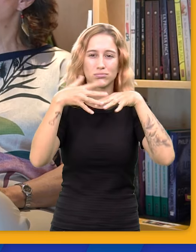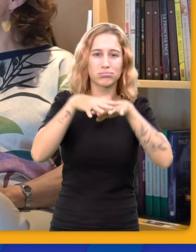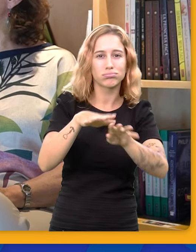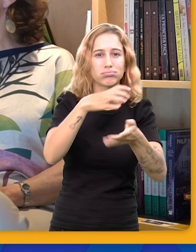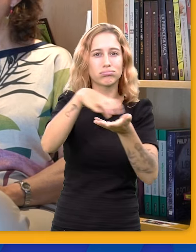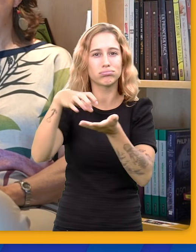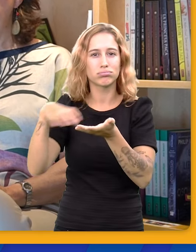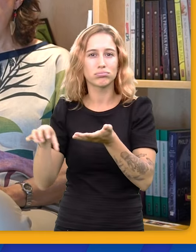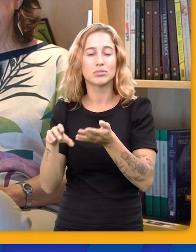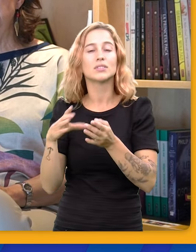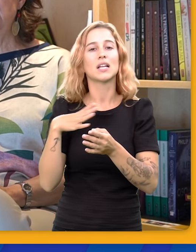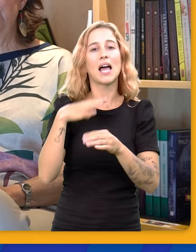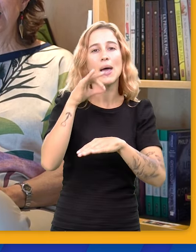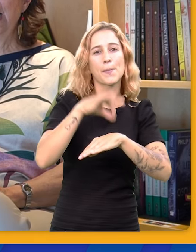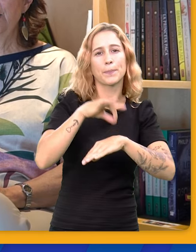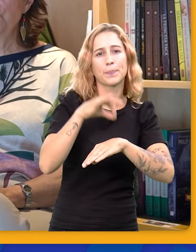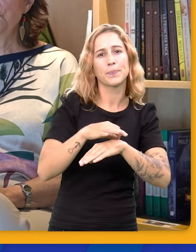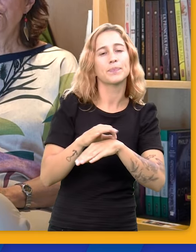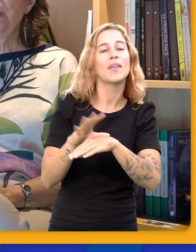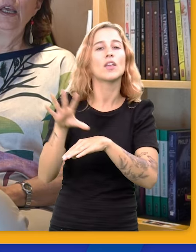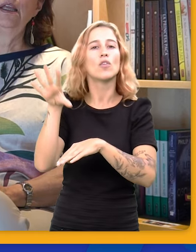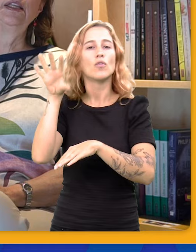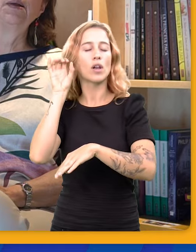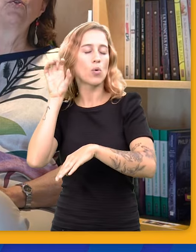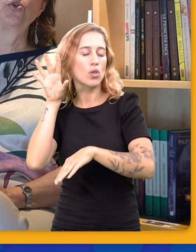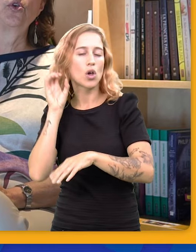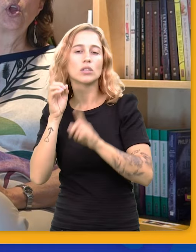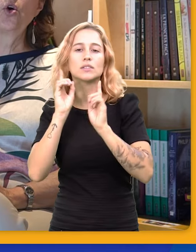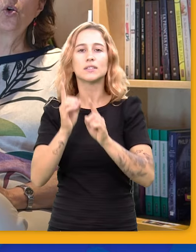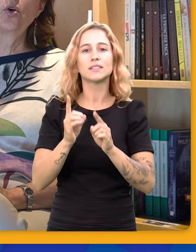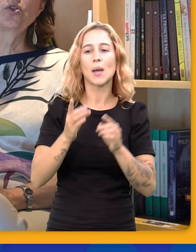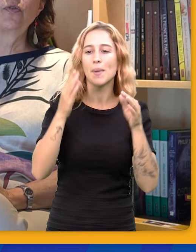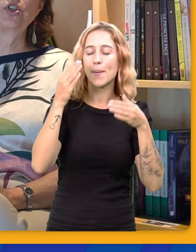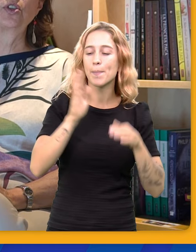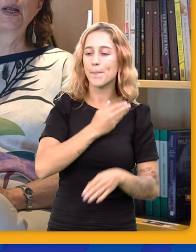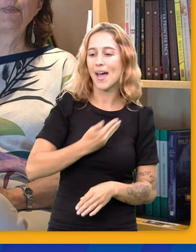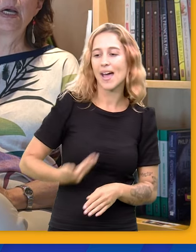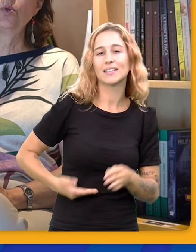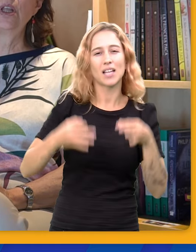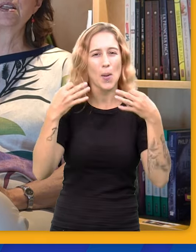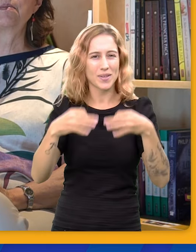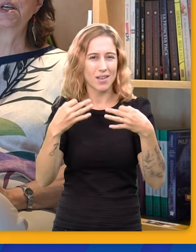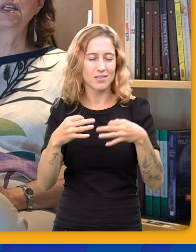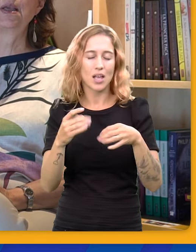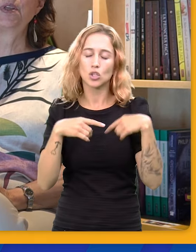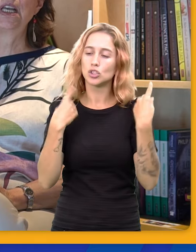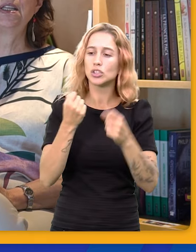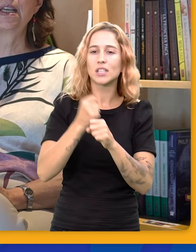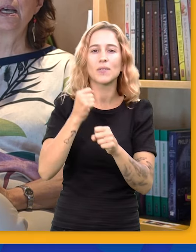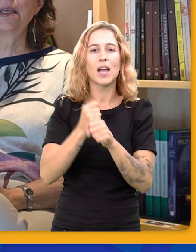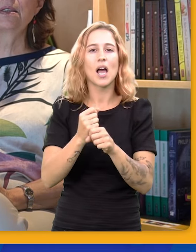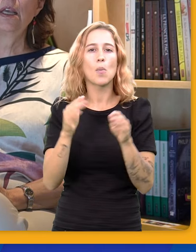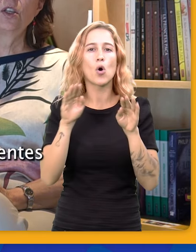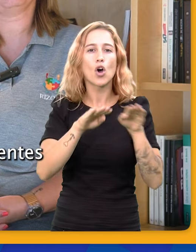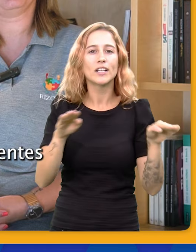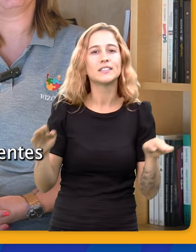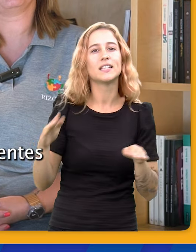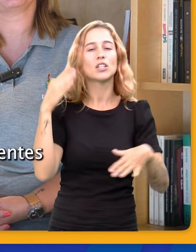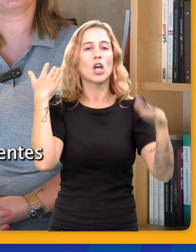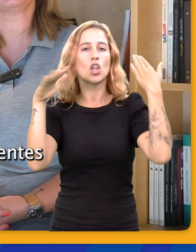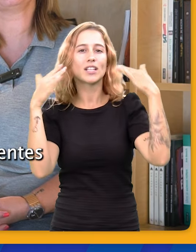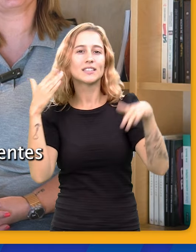Somos un equipo multidisciplinario, tenemos cordiólogos, fisioterapeutas, maestras especializadas.